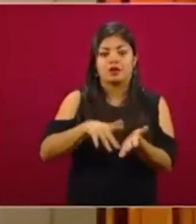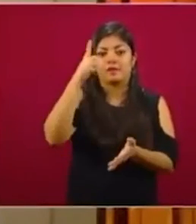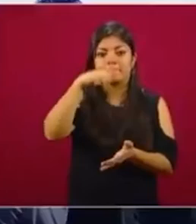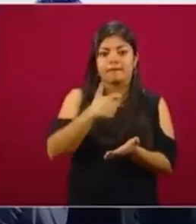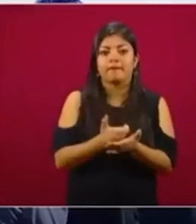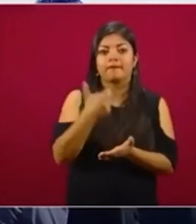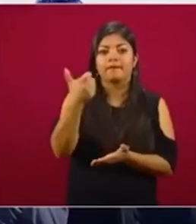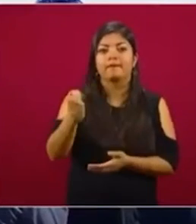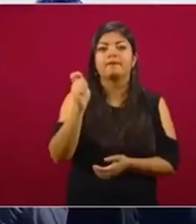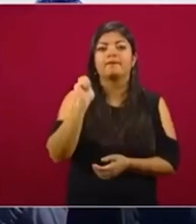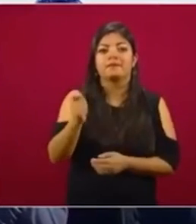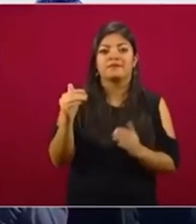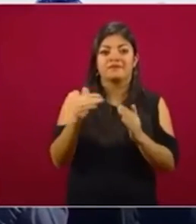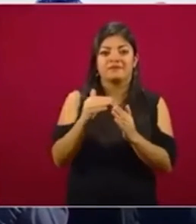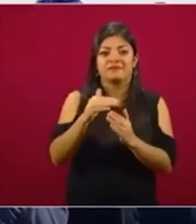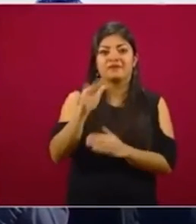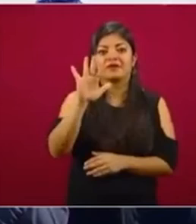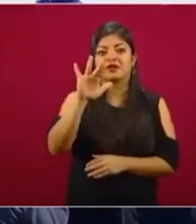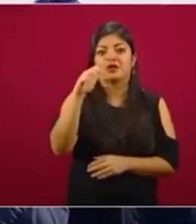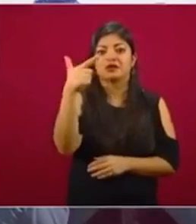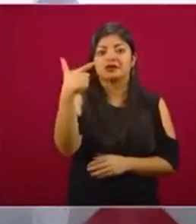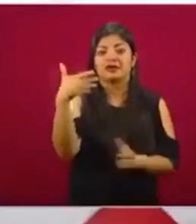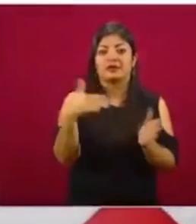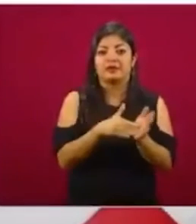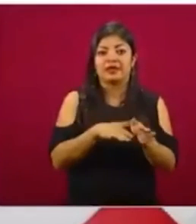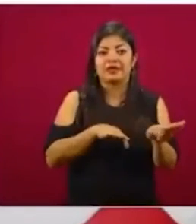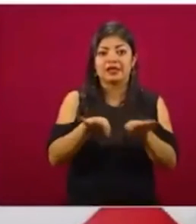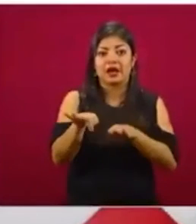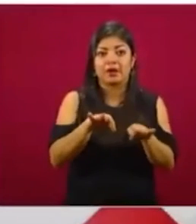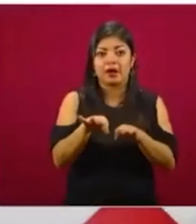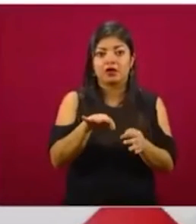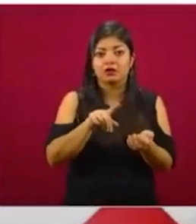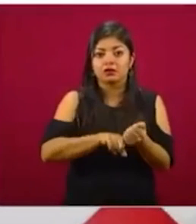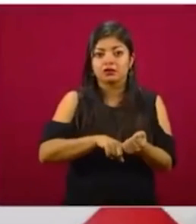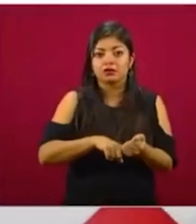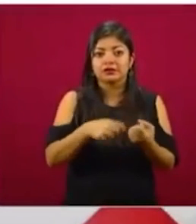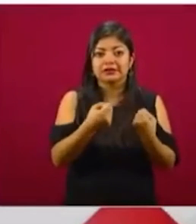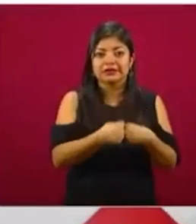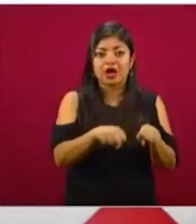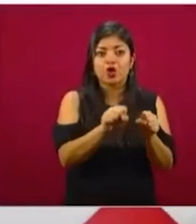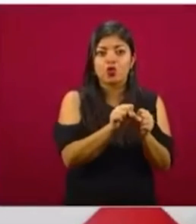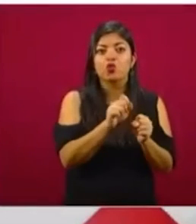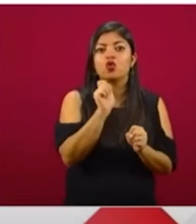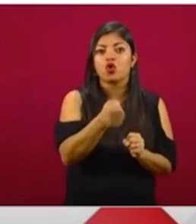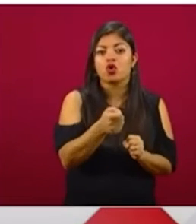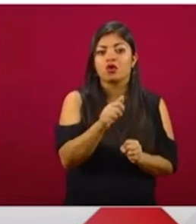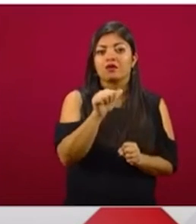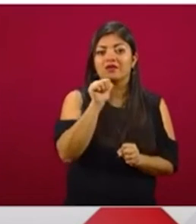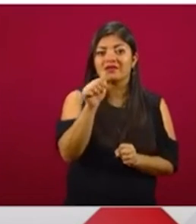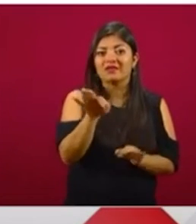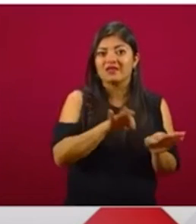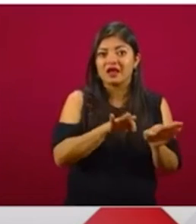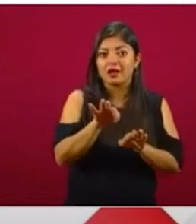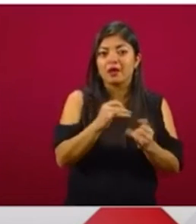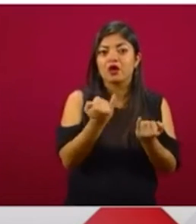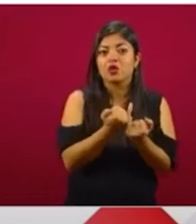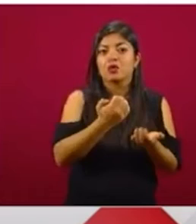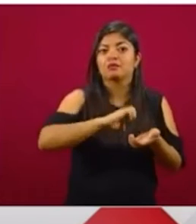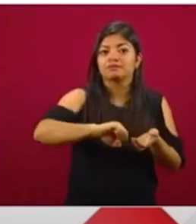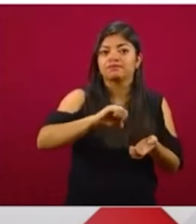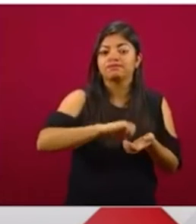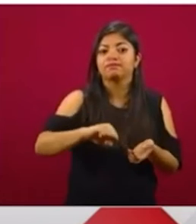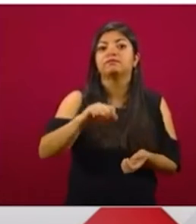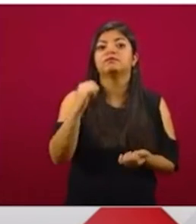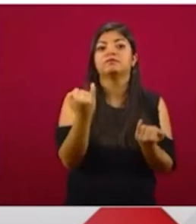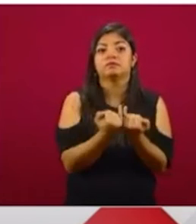pago de sus hipotecas, 57 mil trabajadores tuvieron una combinación del seguro de desempleo y el diferimiento de pagos, 55